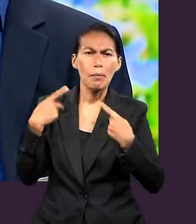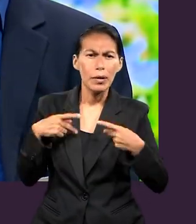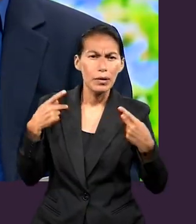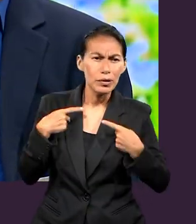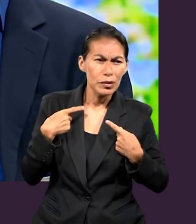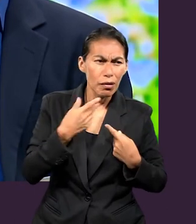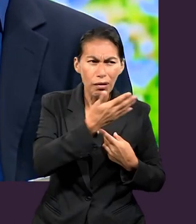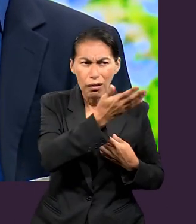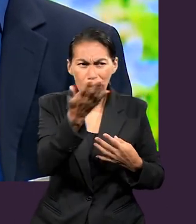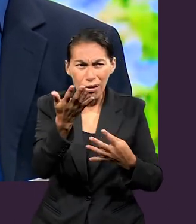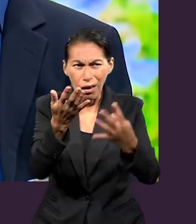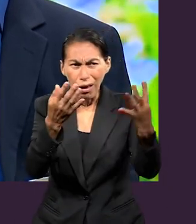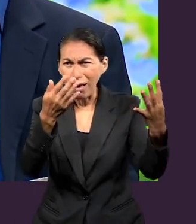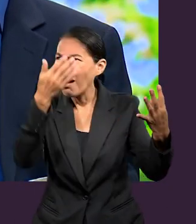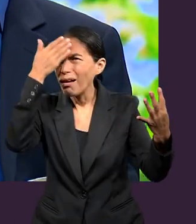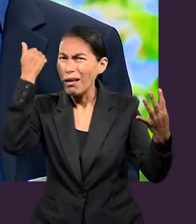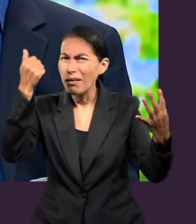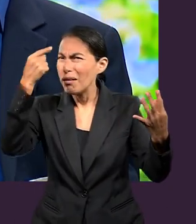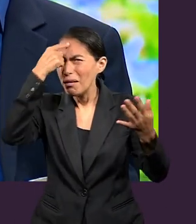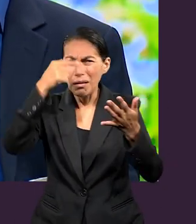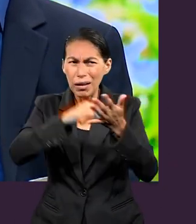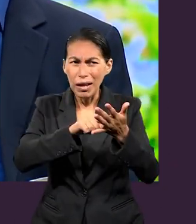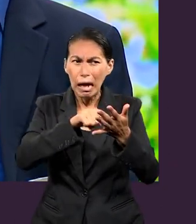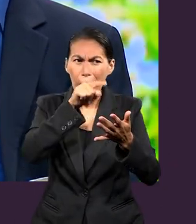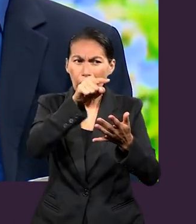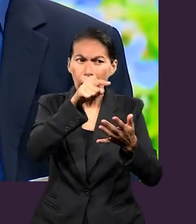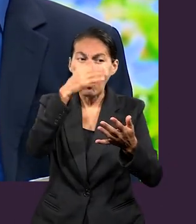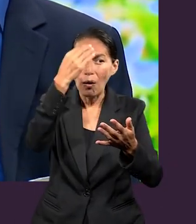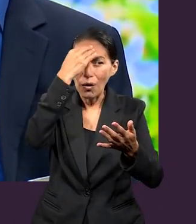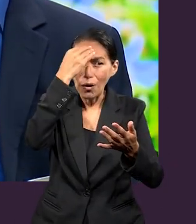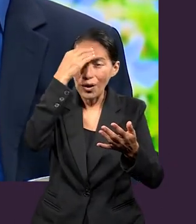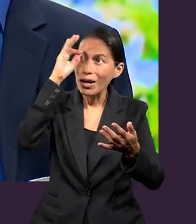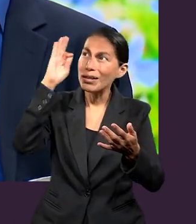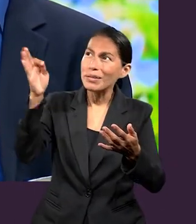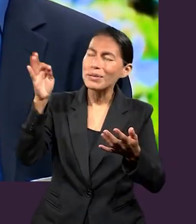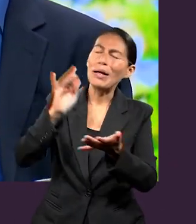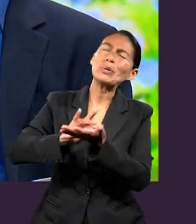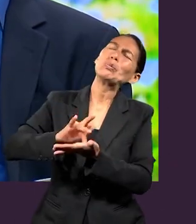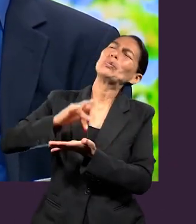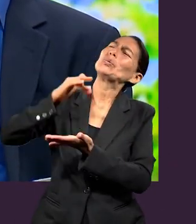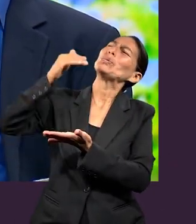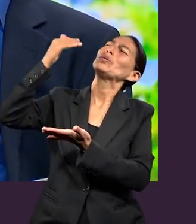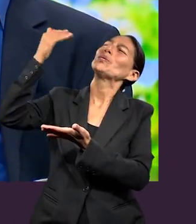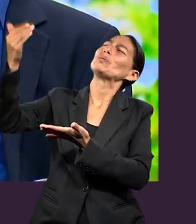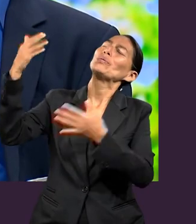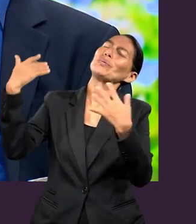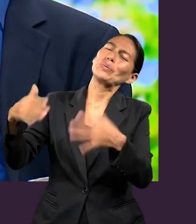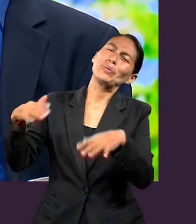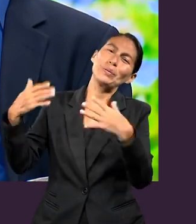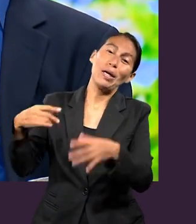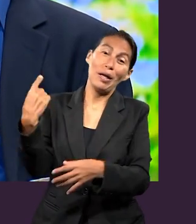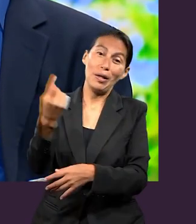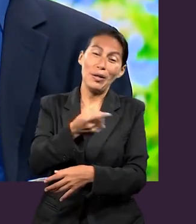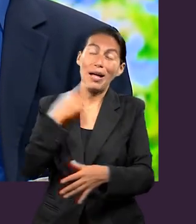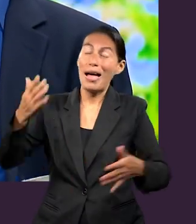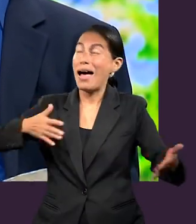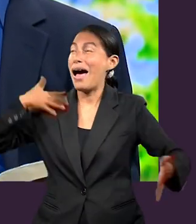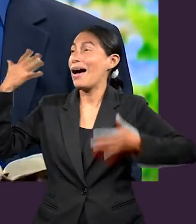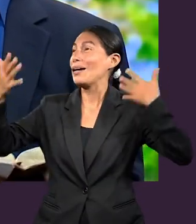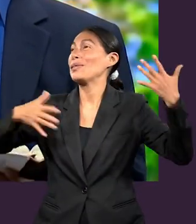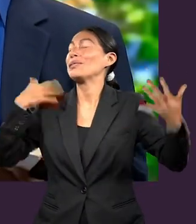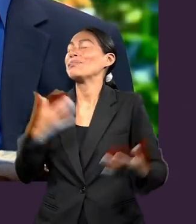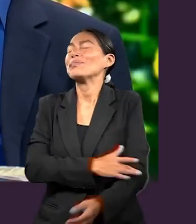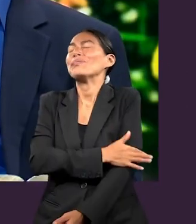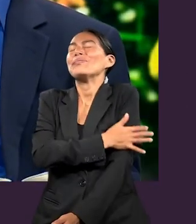cuando llegan los oídos de una persona, no hay más que darle gracias a Dios. Volvernos, podríamos decir,